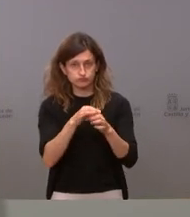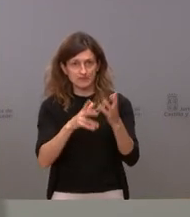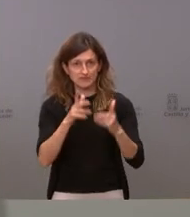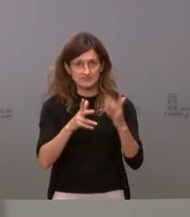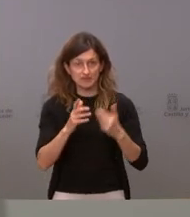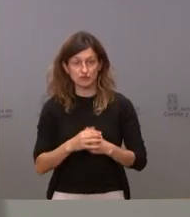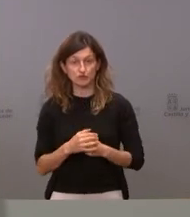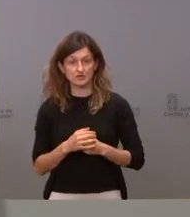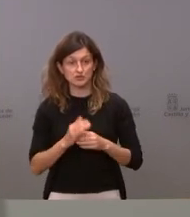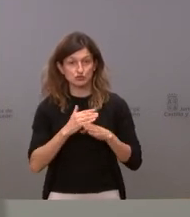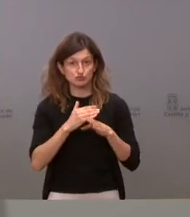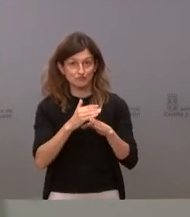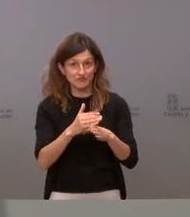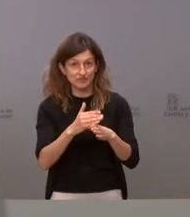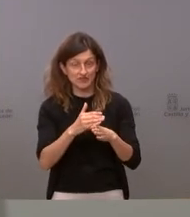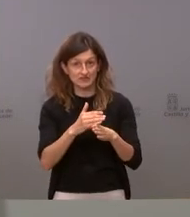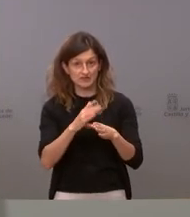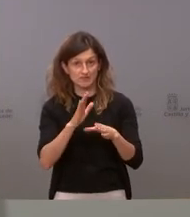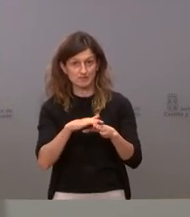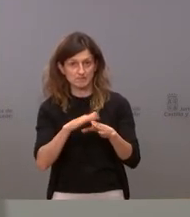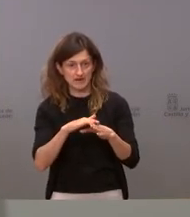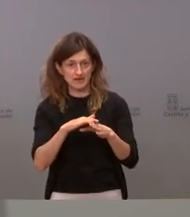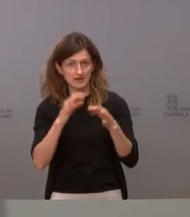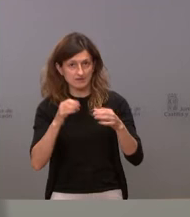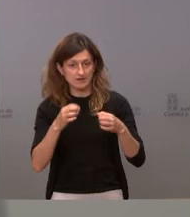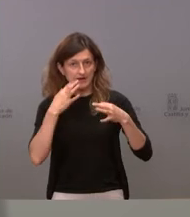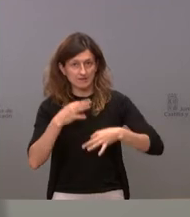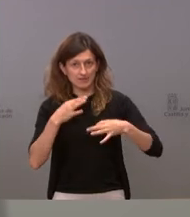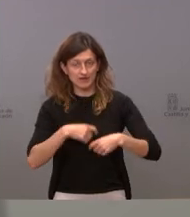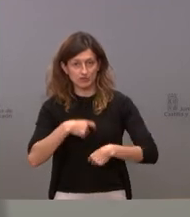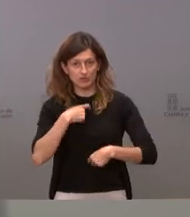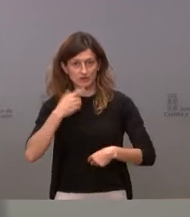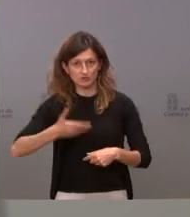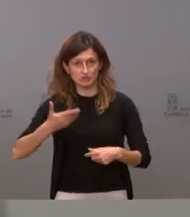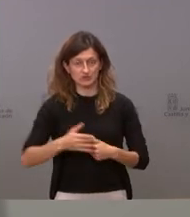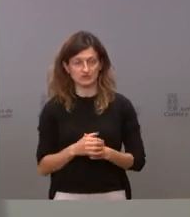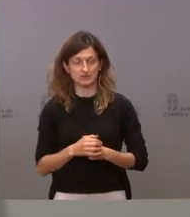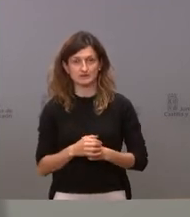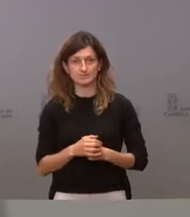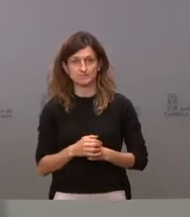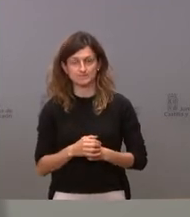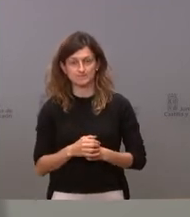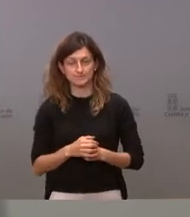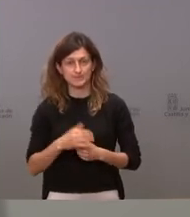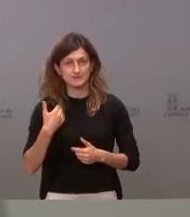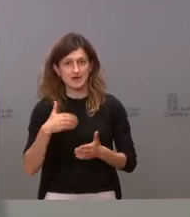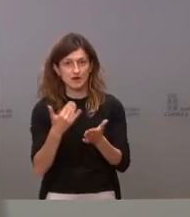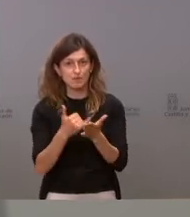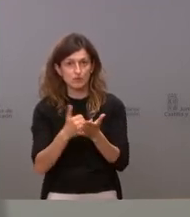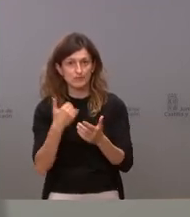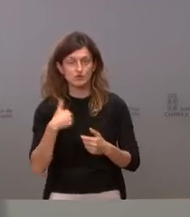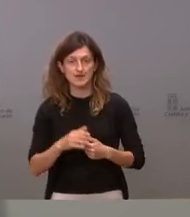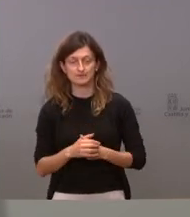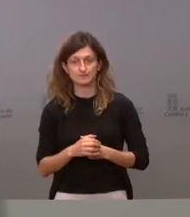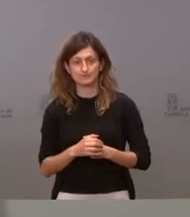de un tamaño suficiente para ser eficaces para sus ciudadanos también es importante es una de las cosas que hemos comprobado también